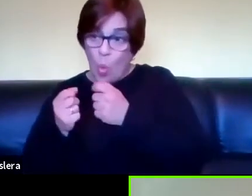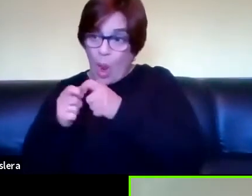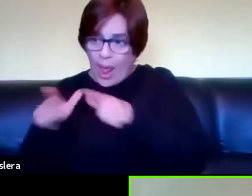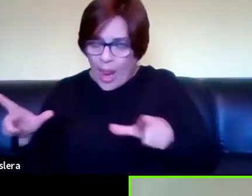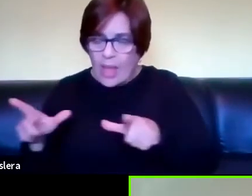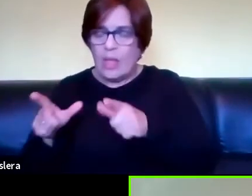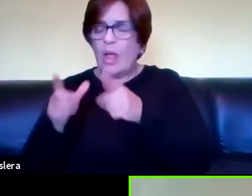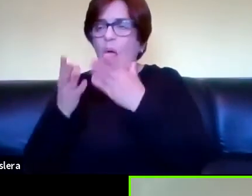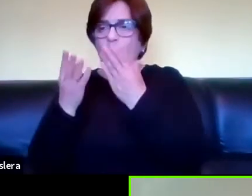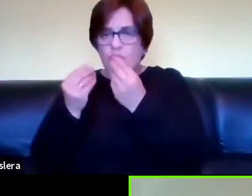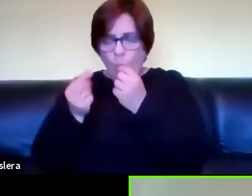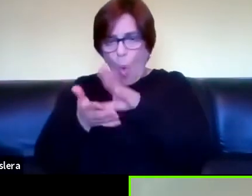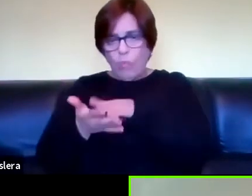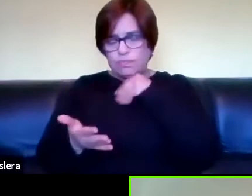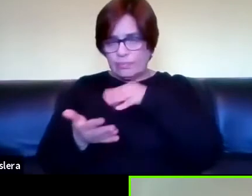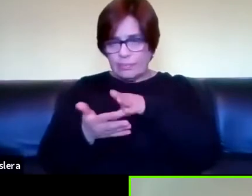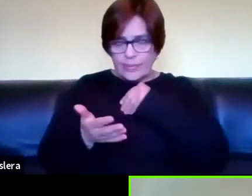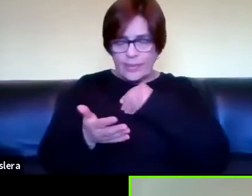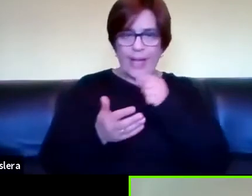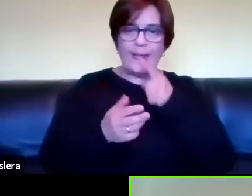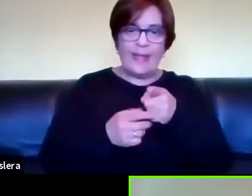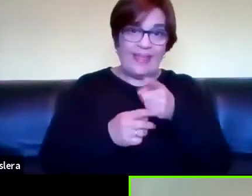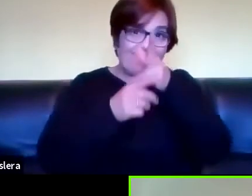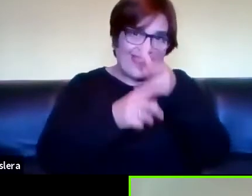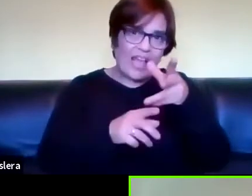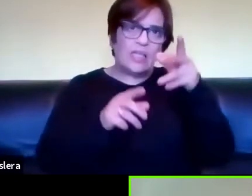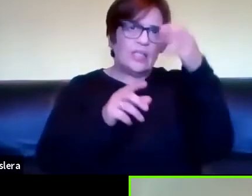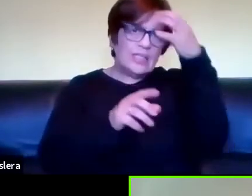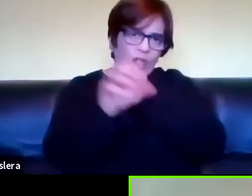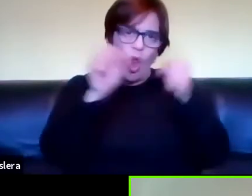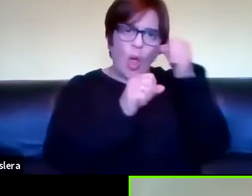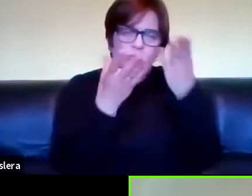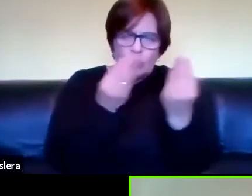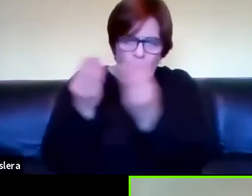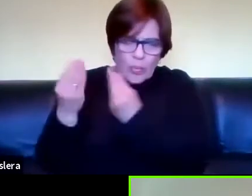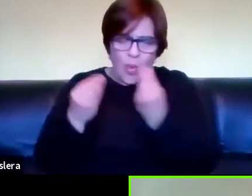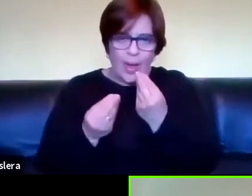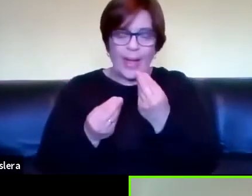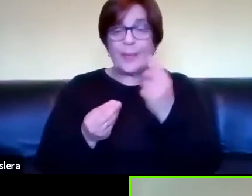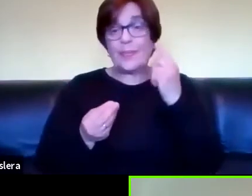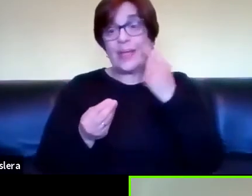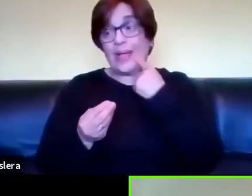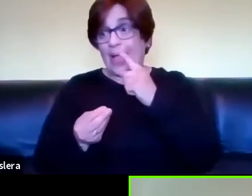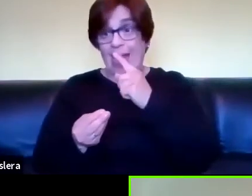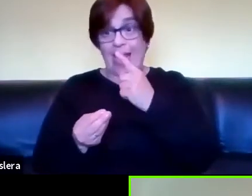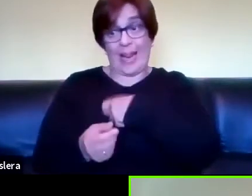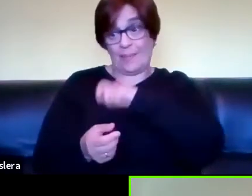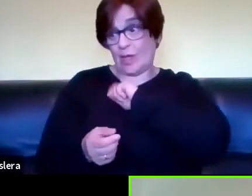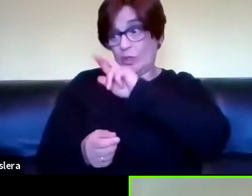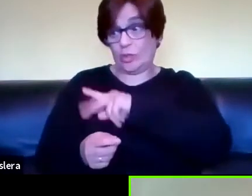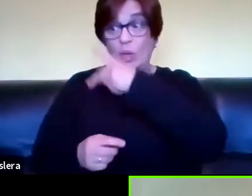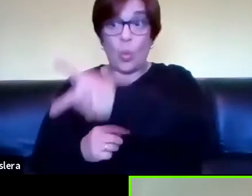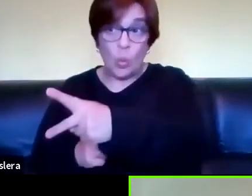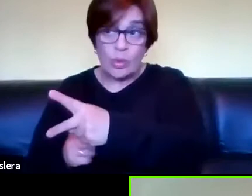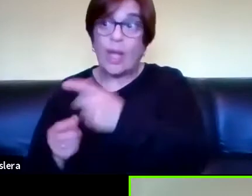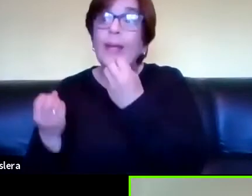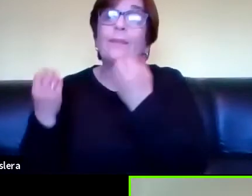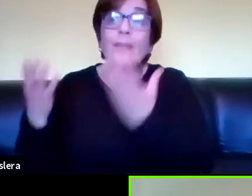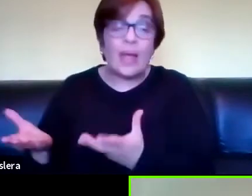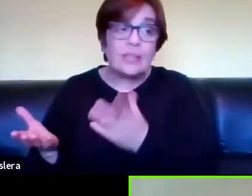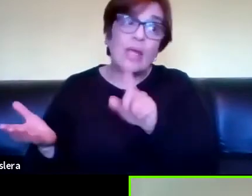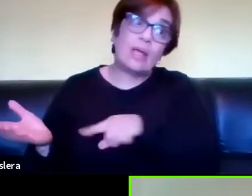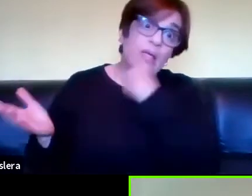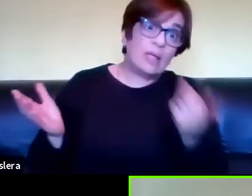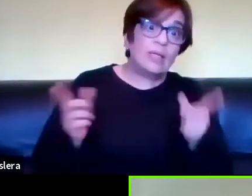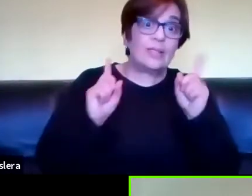comunidad sorda para la cual el español funciona como una segunda lengua y ver cómo es el comportamiento de la cultura